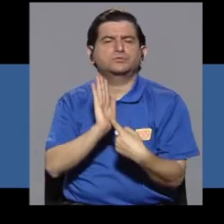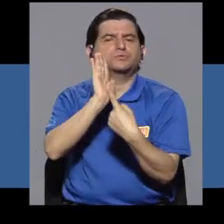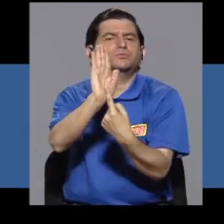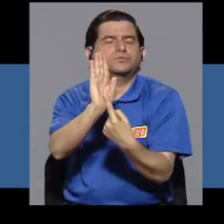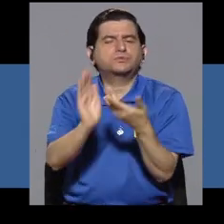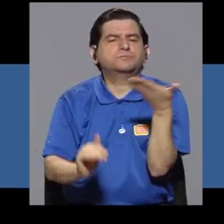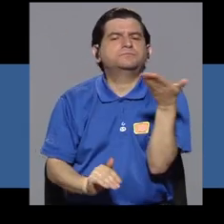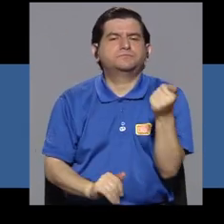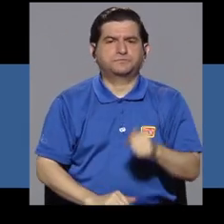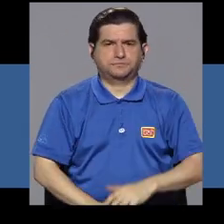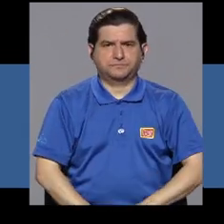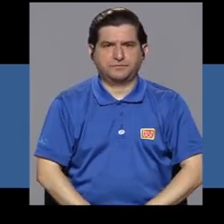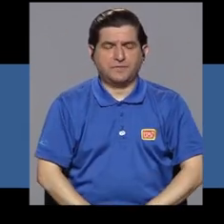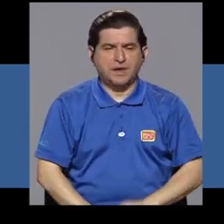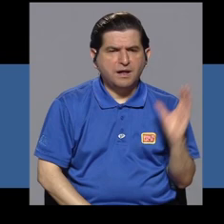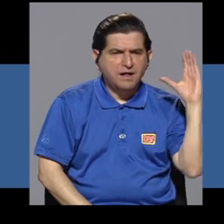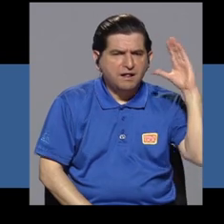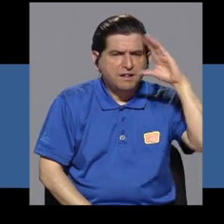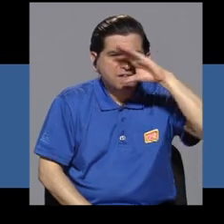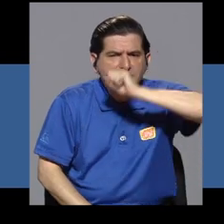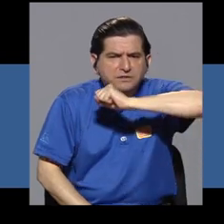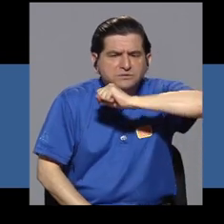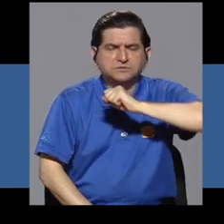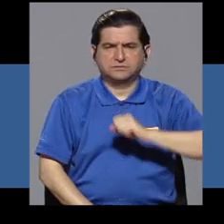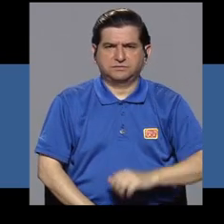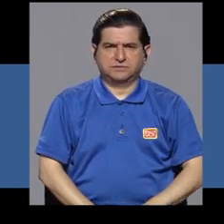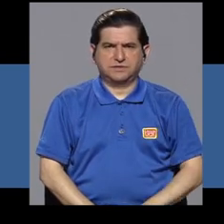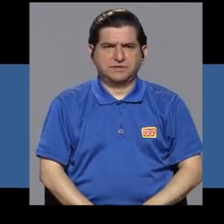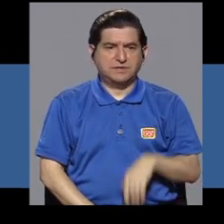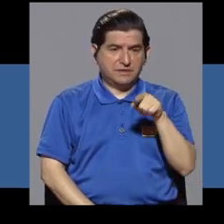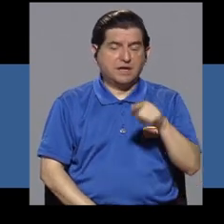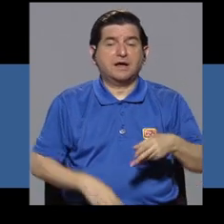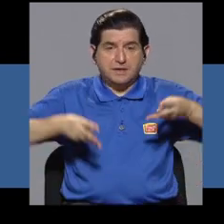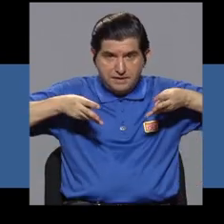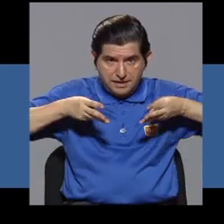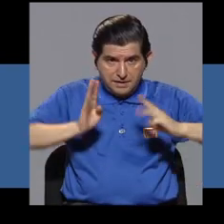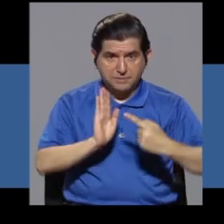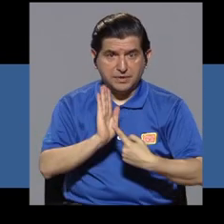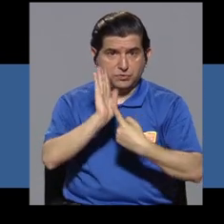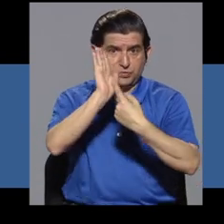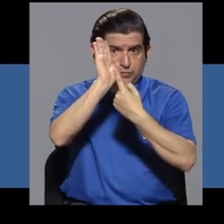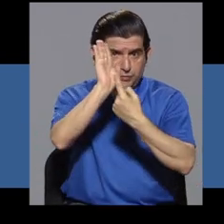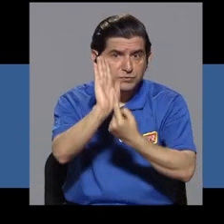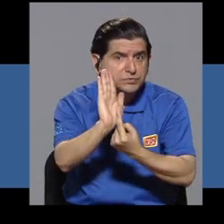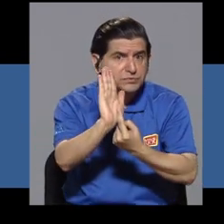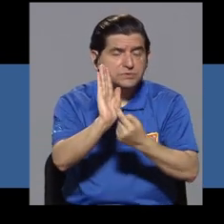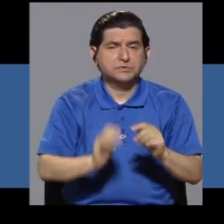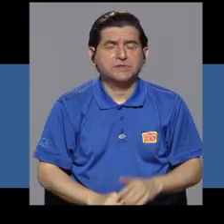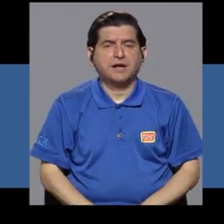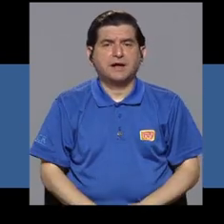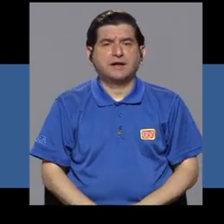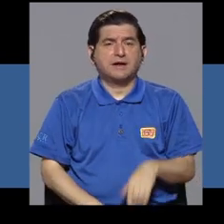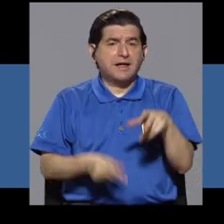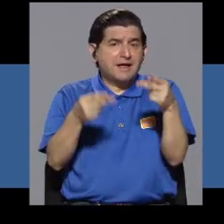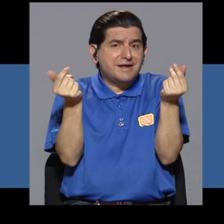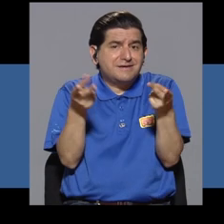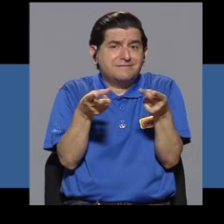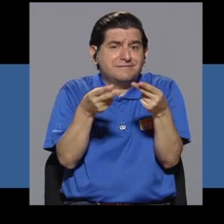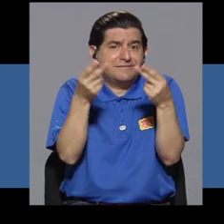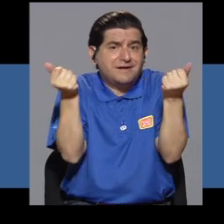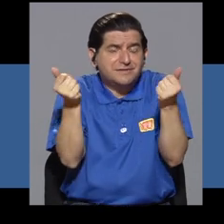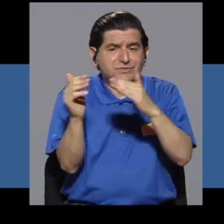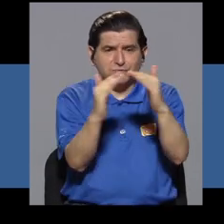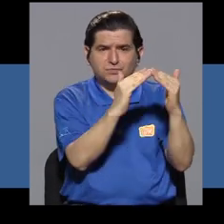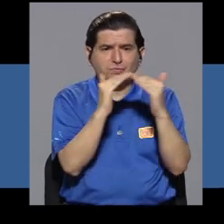bajo esta metodología, que ese gasto que la población en general se está realizando, que es lo que